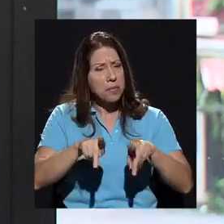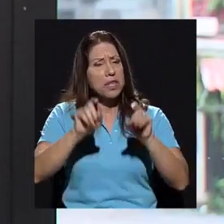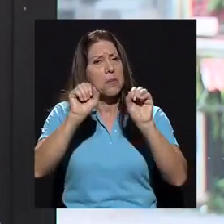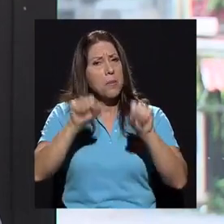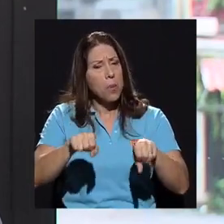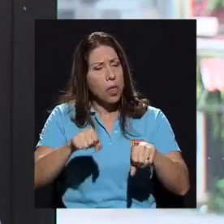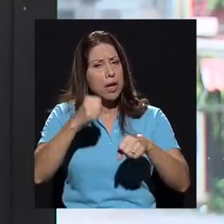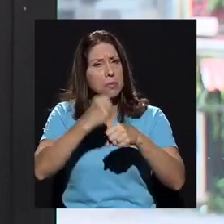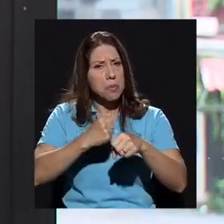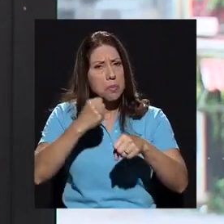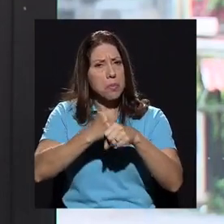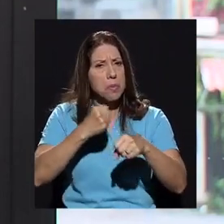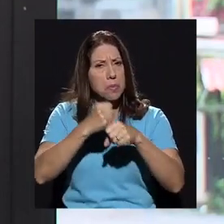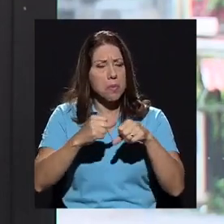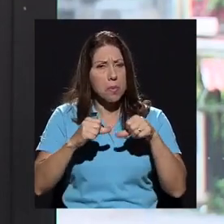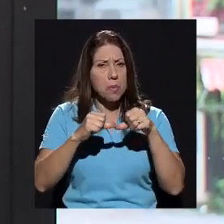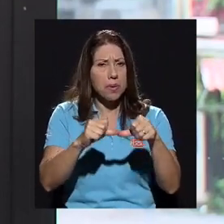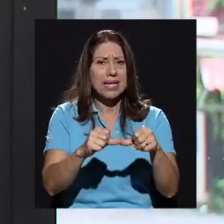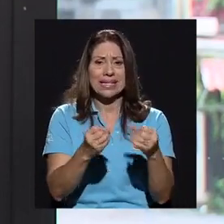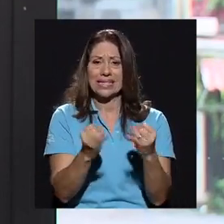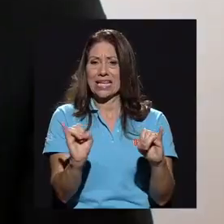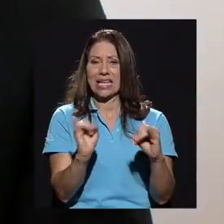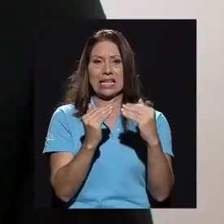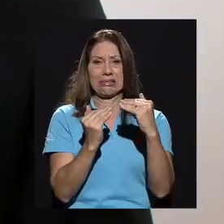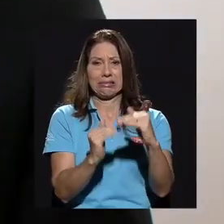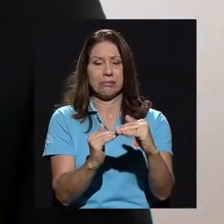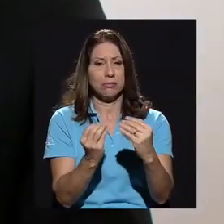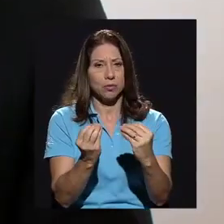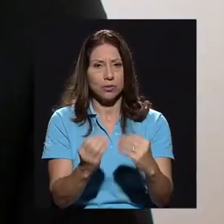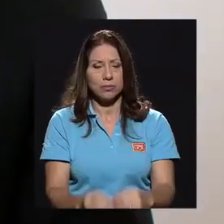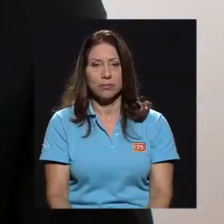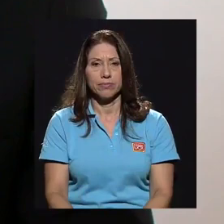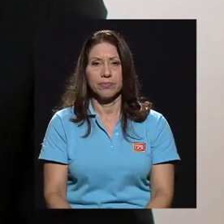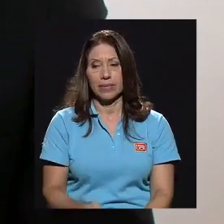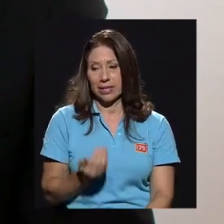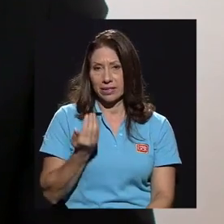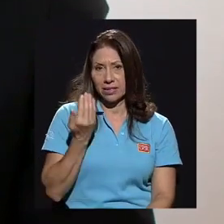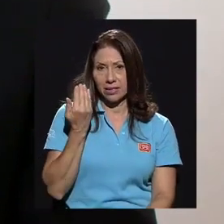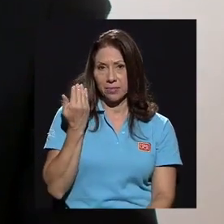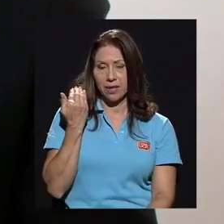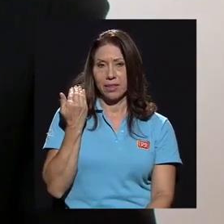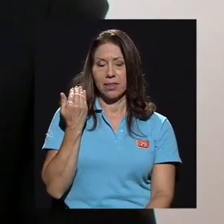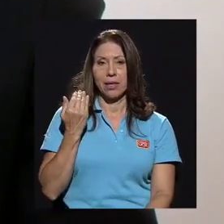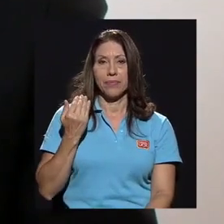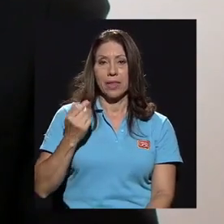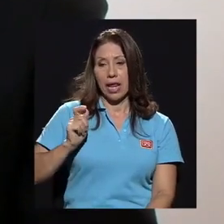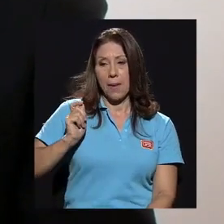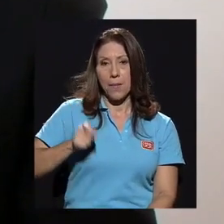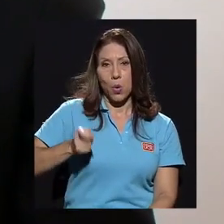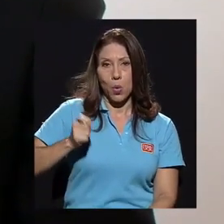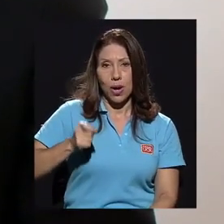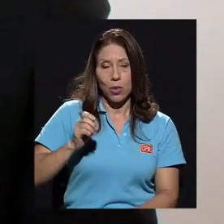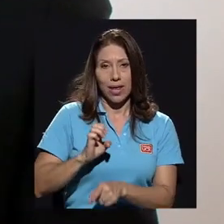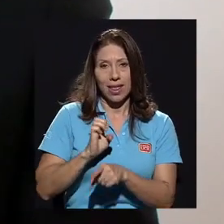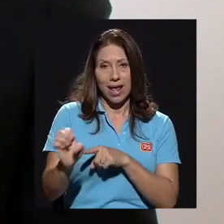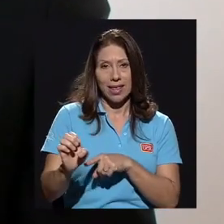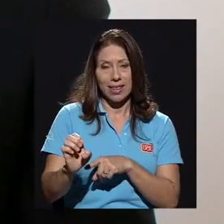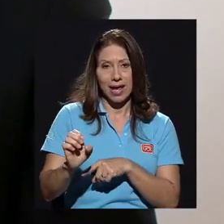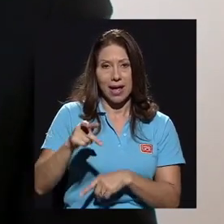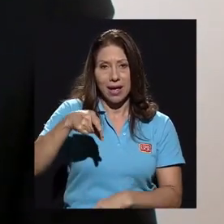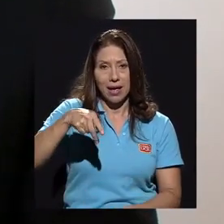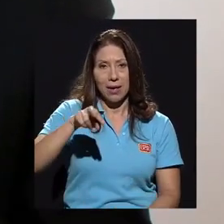operando sin demasiadas restricciones. Recientemente, la Procuraduría de la Ética emitió